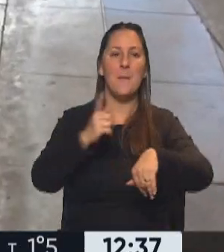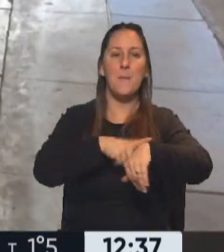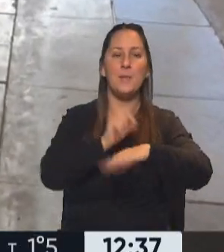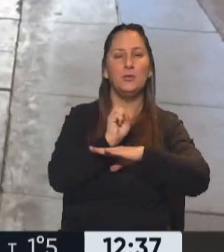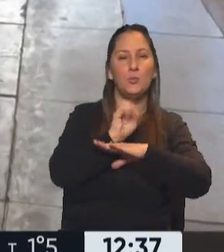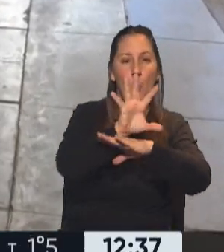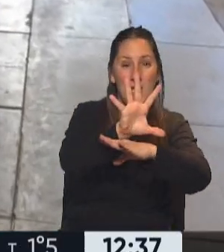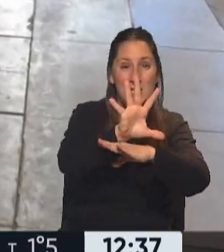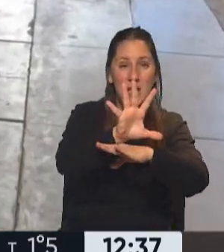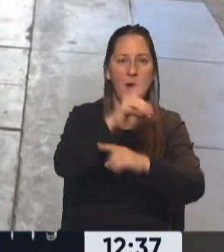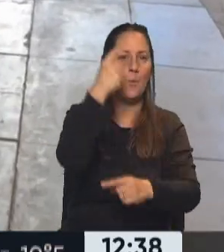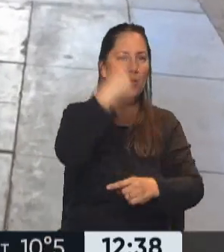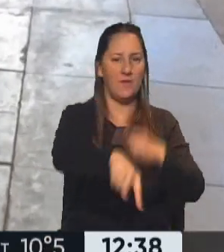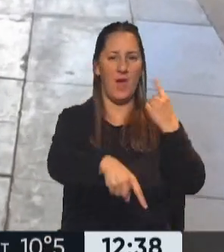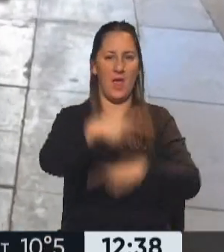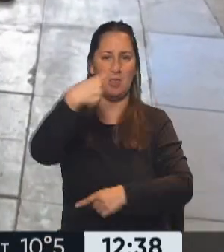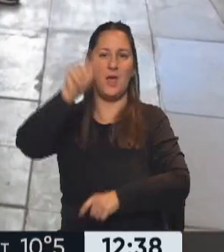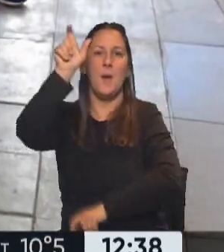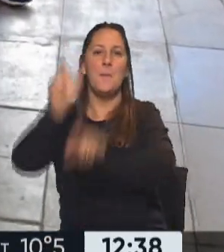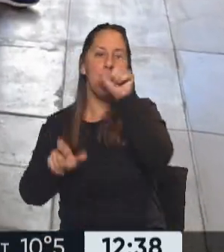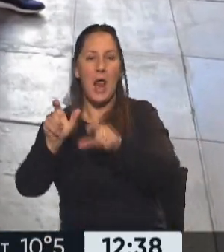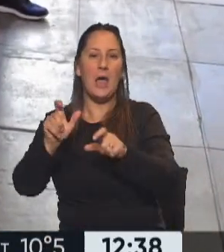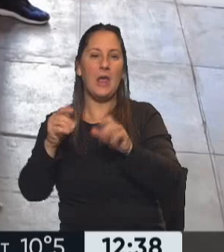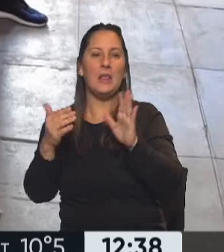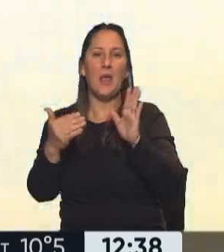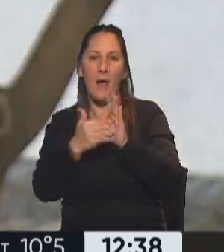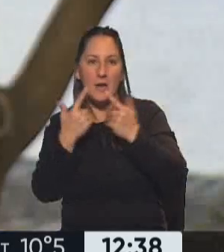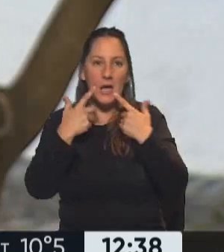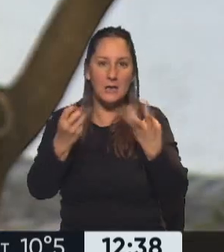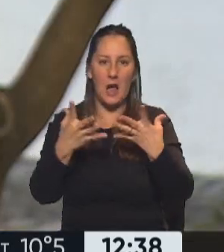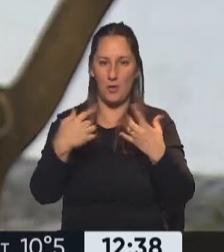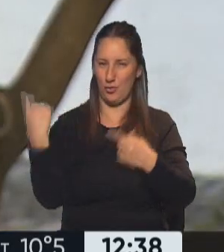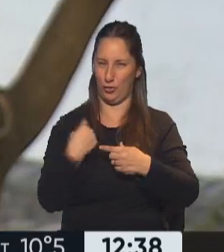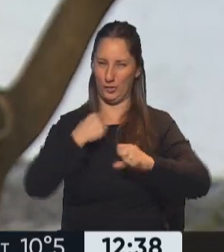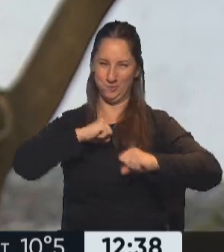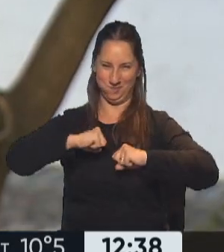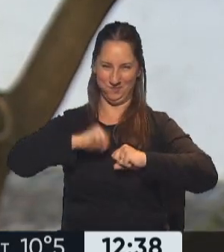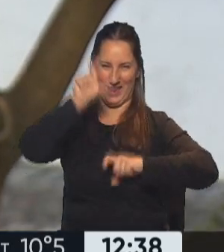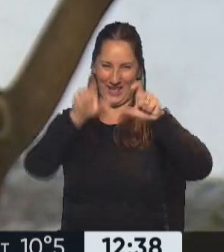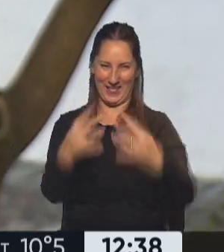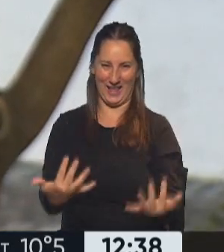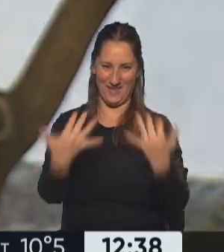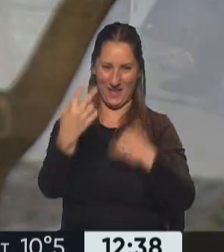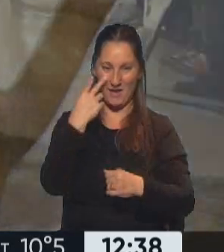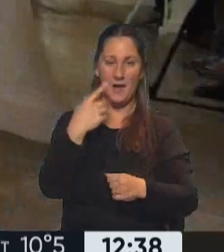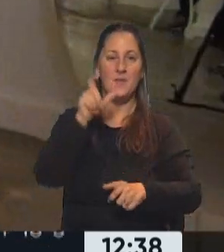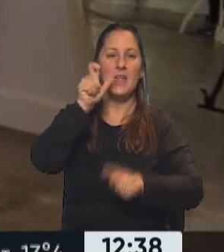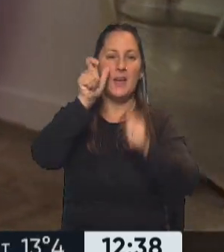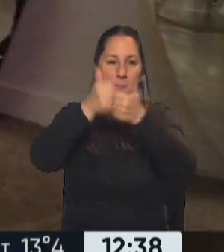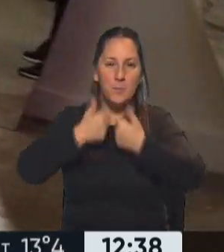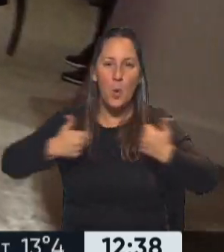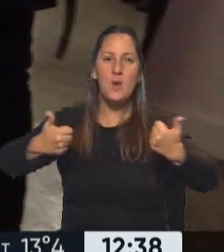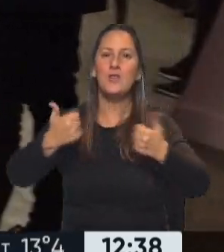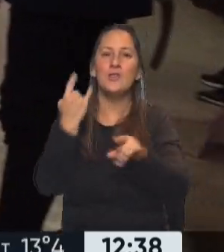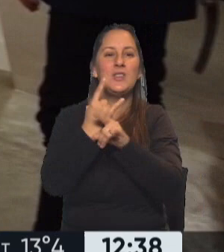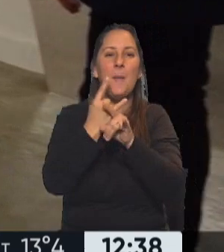calculamos que va a ser muy diferente, porque el público también puede reaccionar, lo provocamos a veces, y la verdad es que el público, como se dice, siempre termina de completar